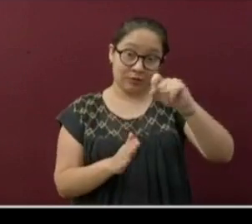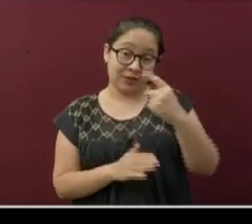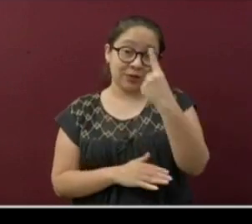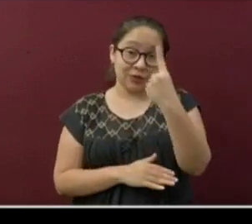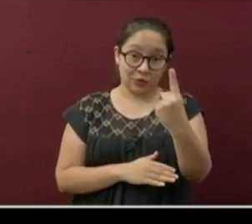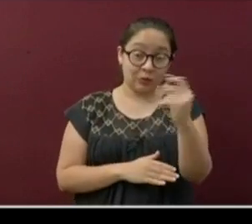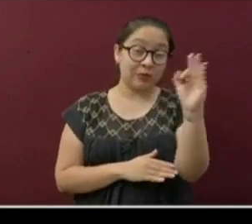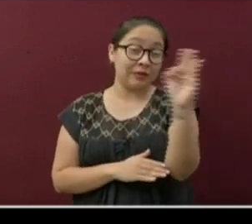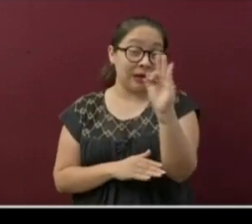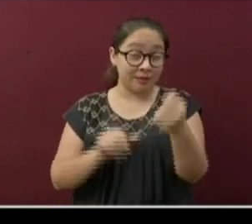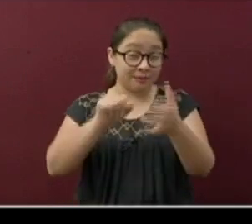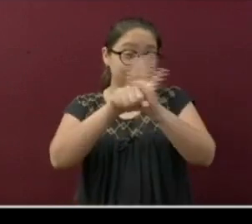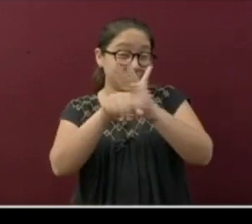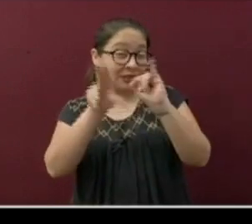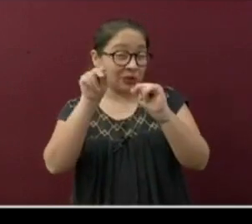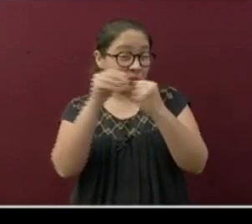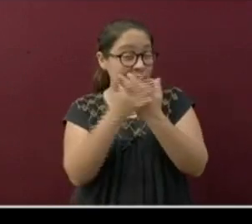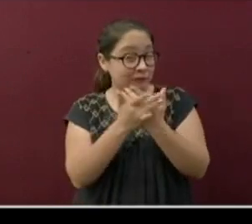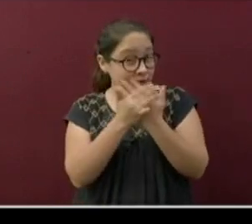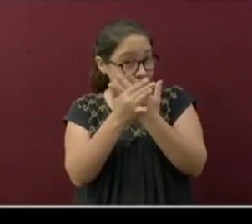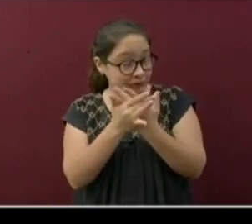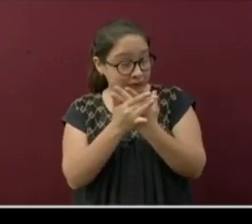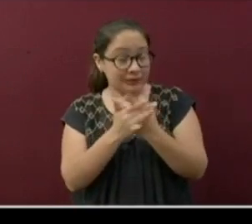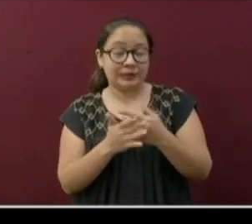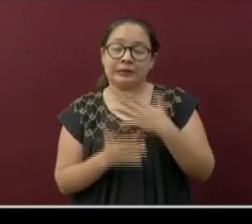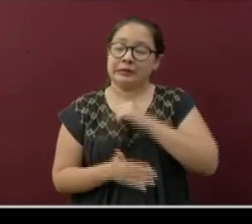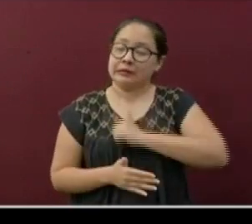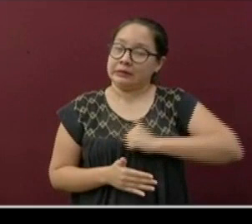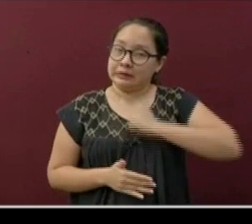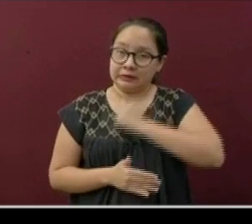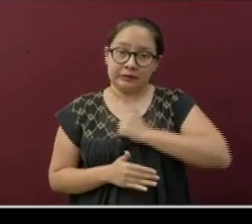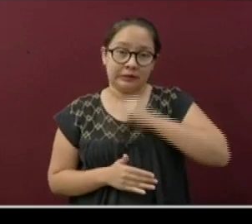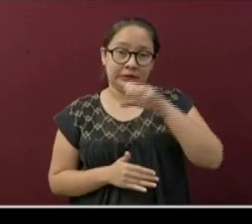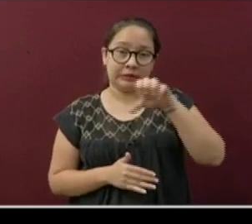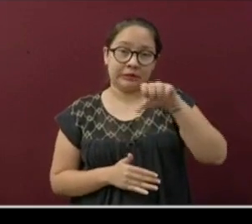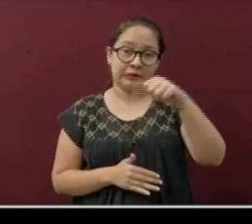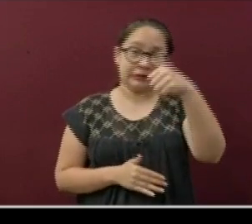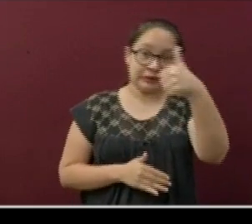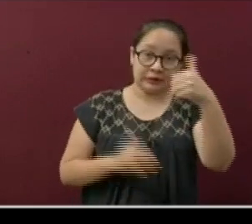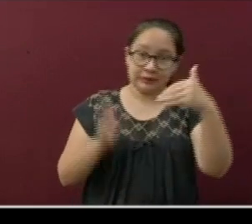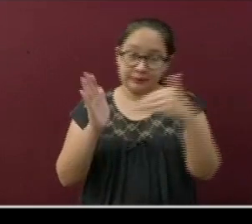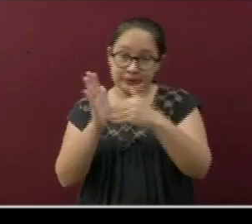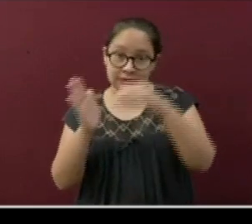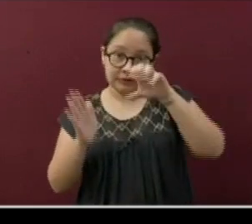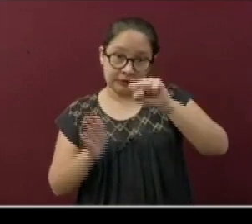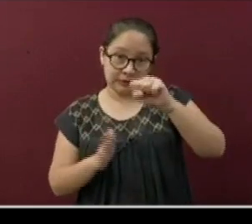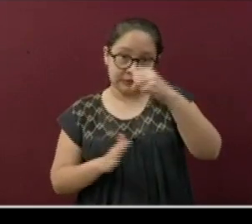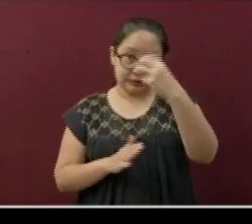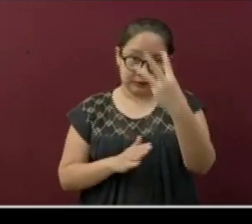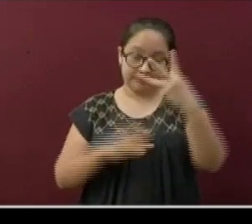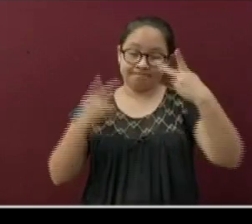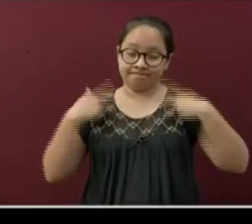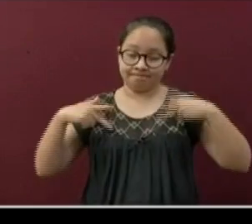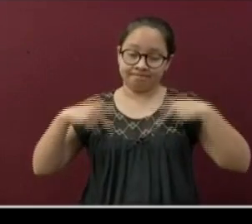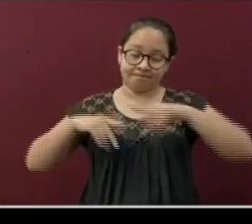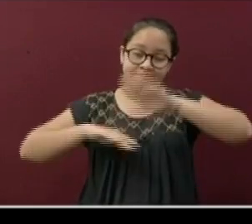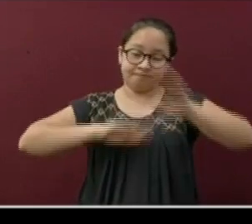consideran sospechosos y lamentablemente 6.063 pacientes han fallecido.